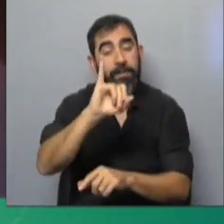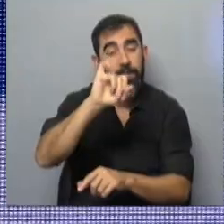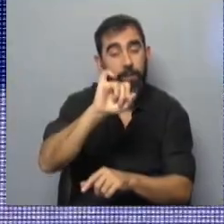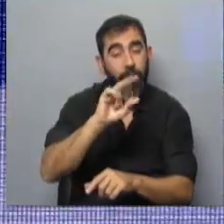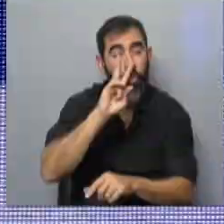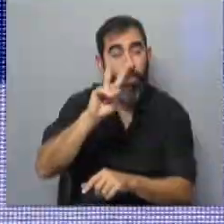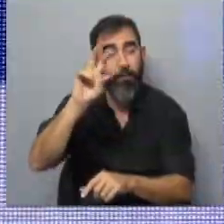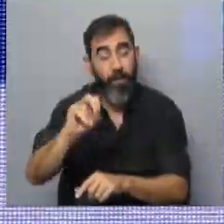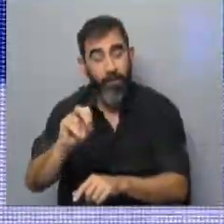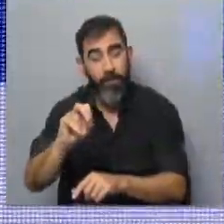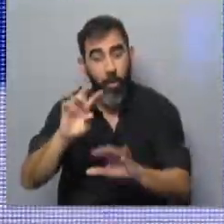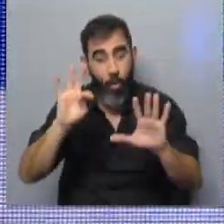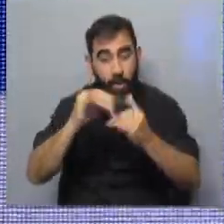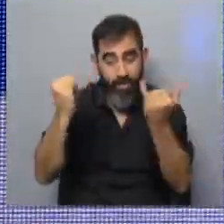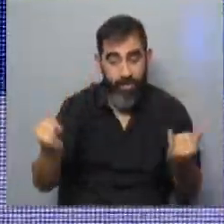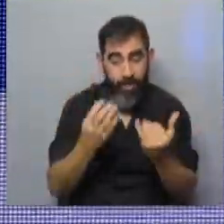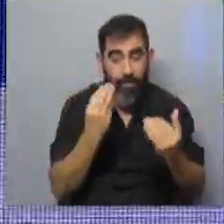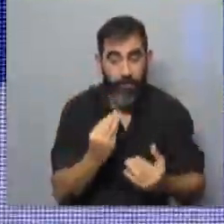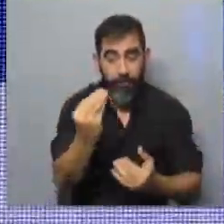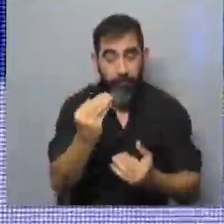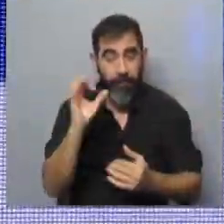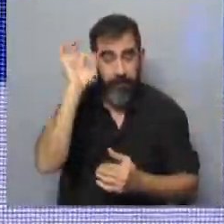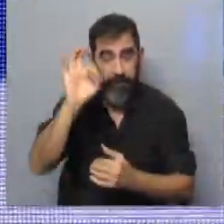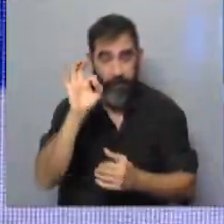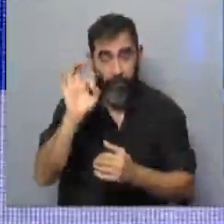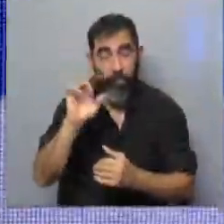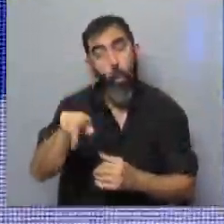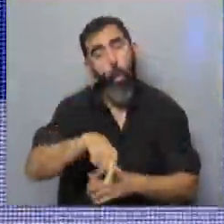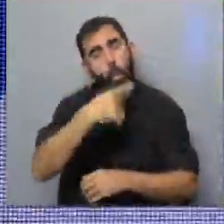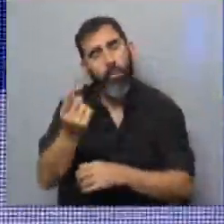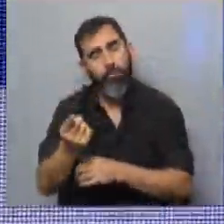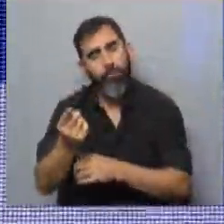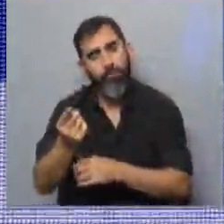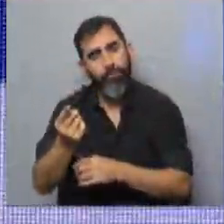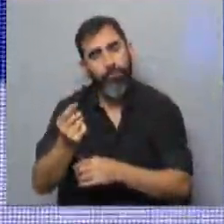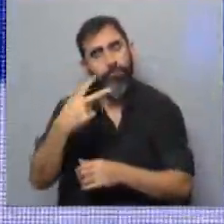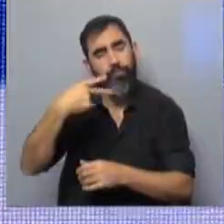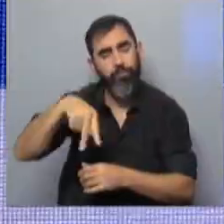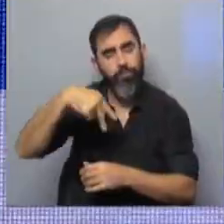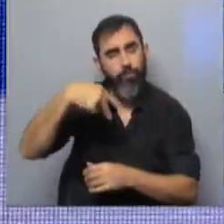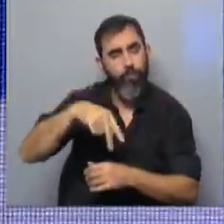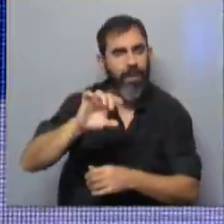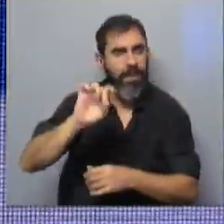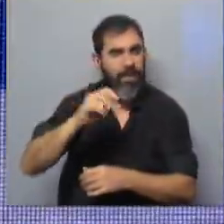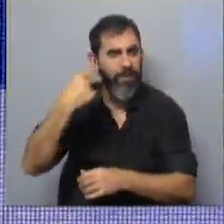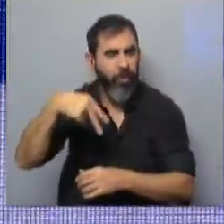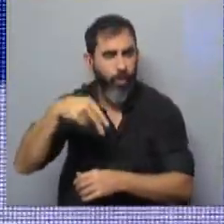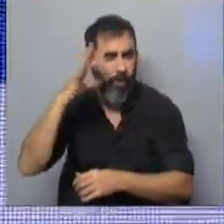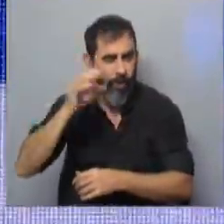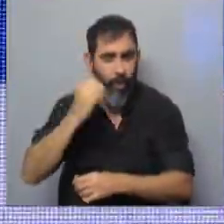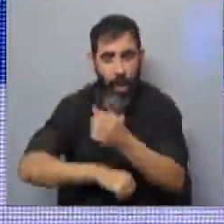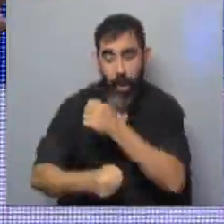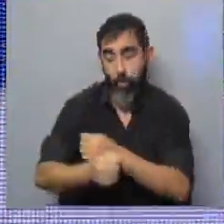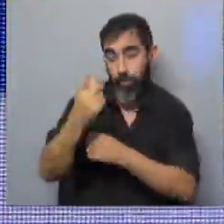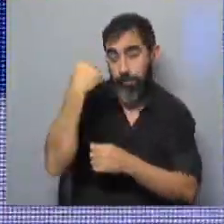del 2020, o sea, a los 90 días de haber asumido el cargo. Otra, el noviembre, creo que fue el 15 también de noviembre del año